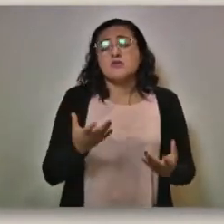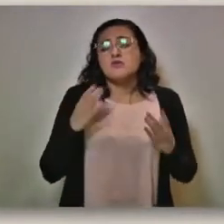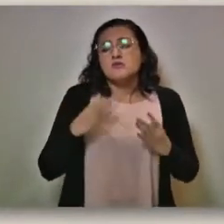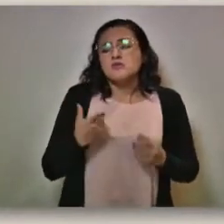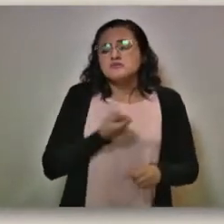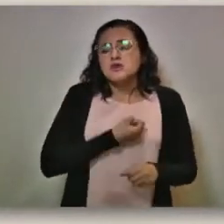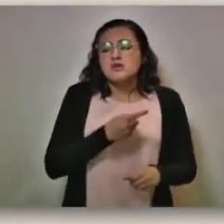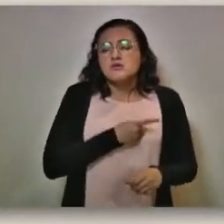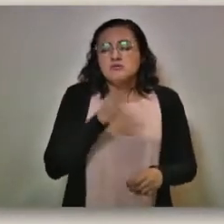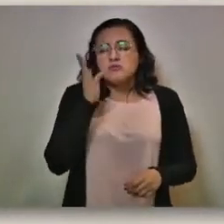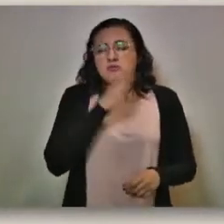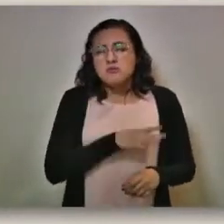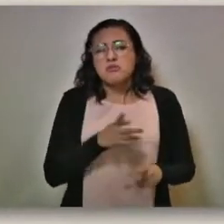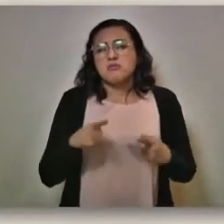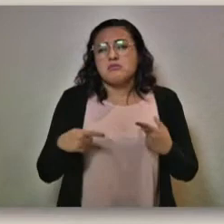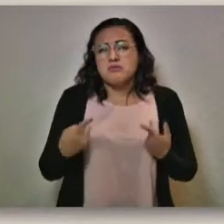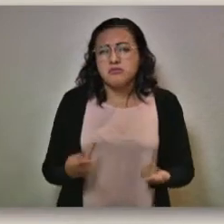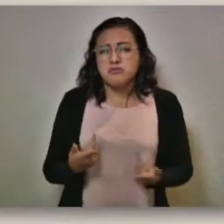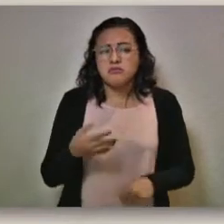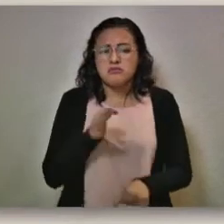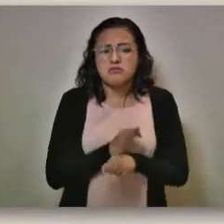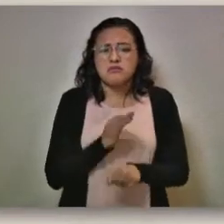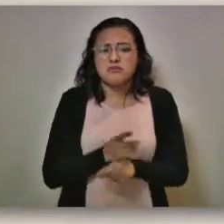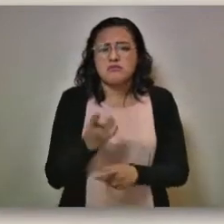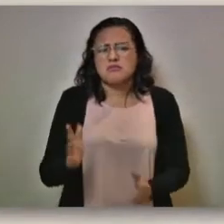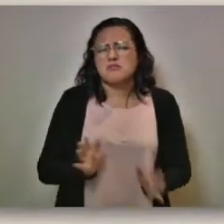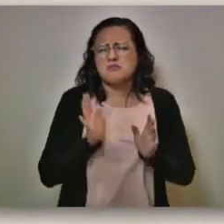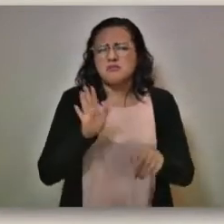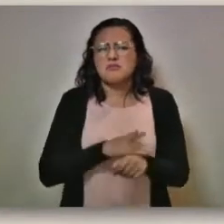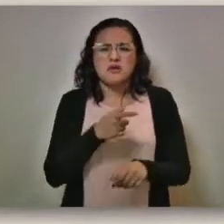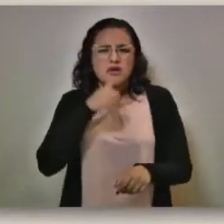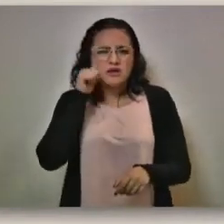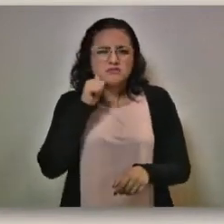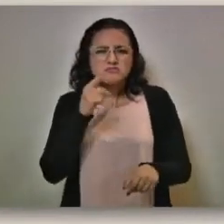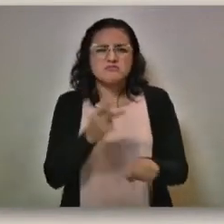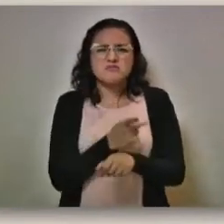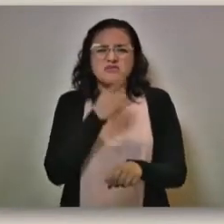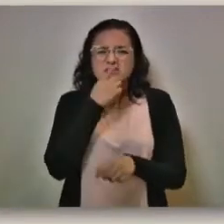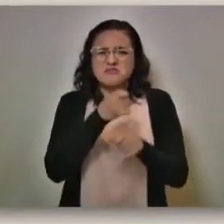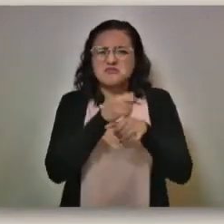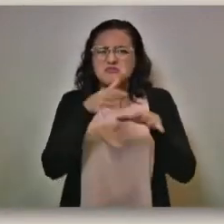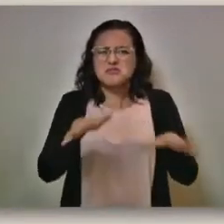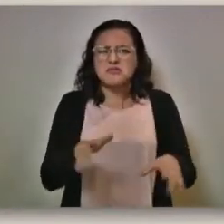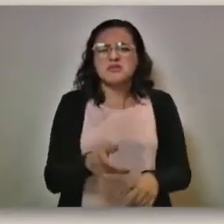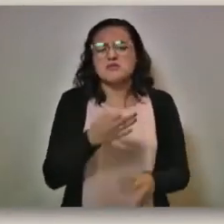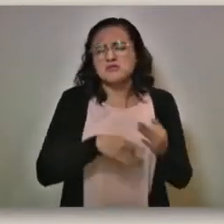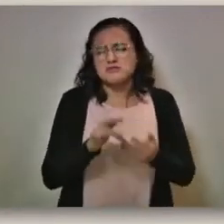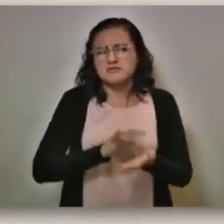únicamente su opinión respecto a este trascendido que ayer se suscitó. Eso sería todo, gobernador. Gracias.